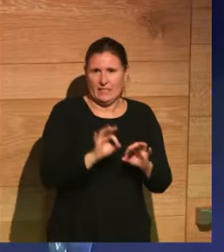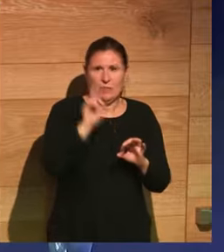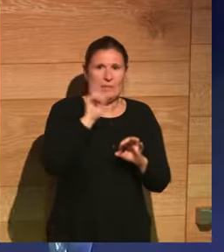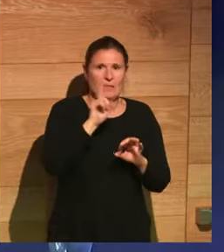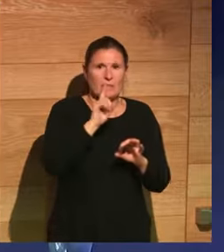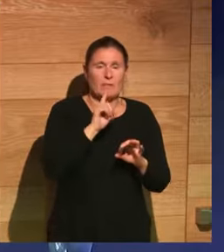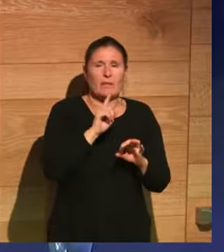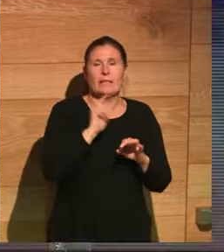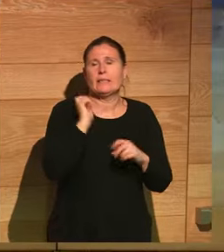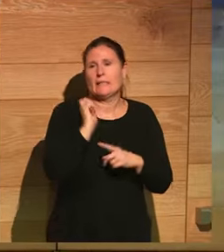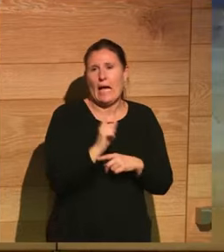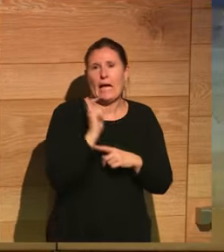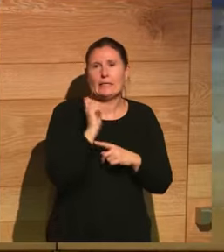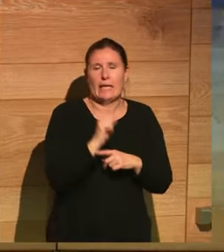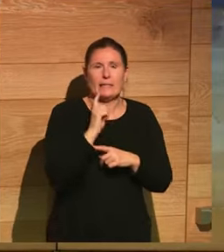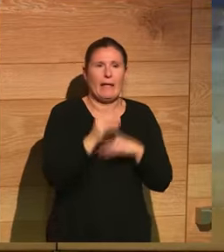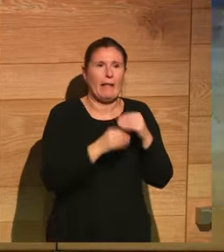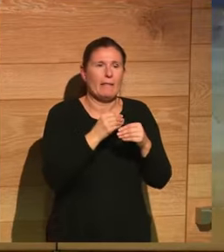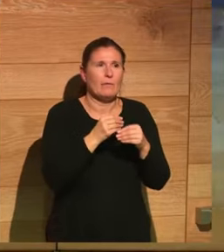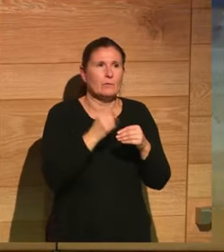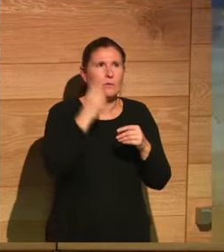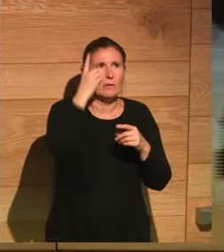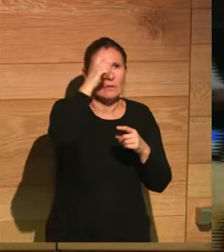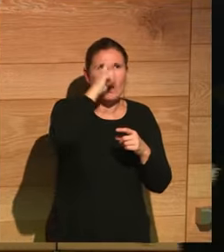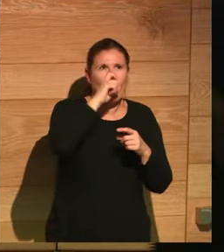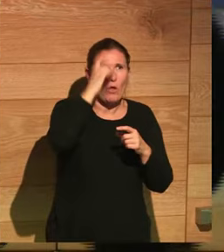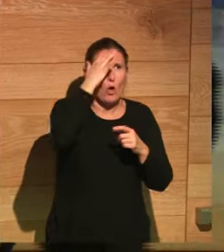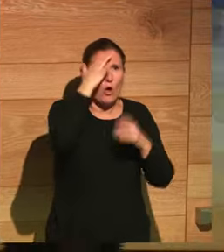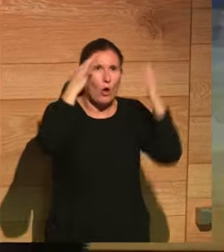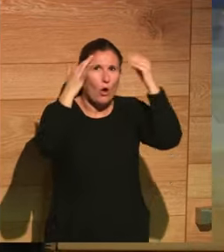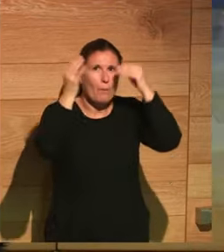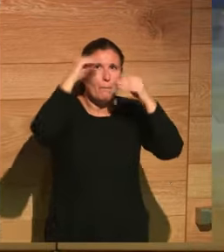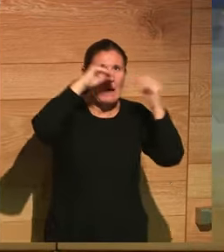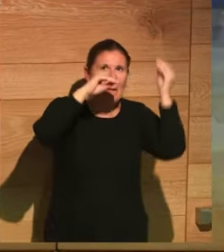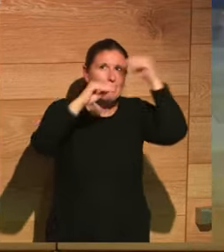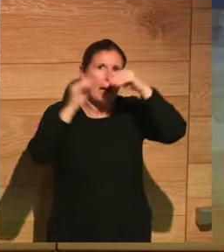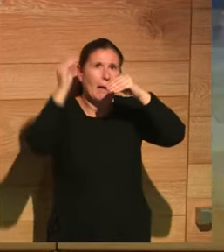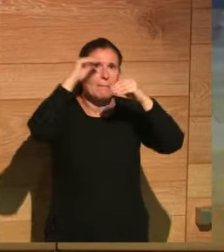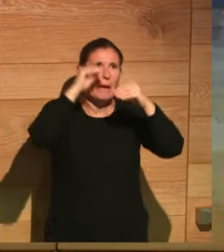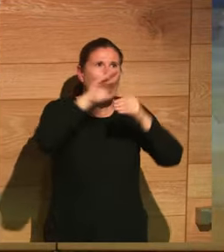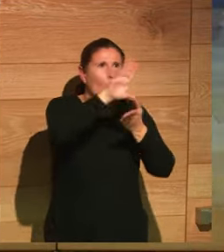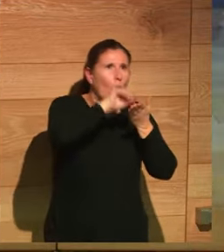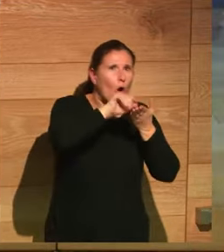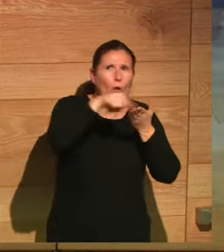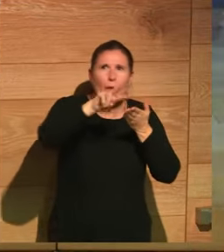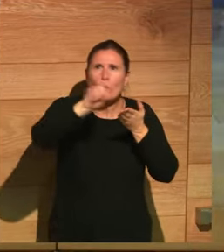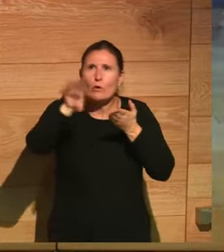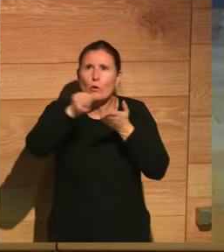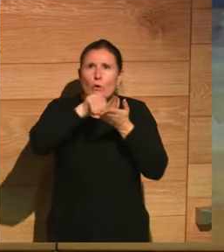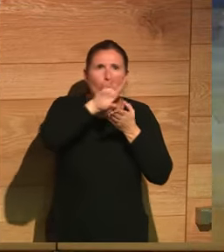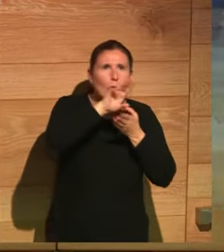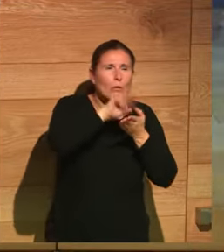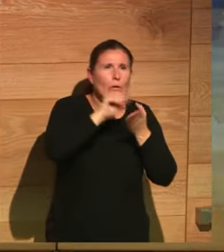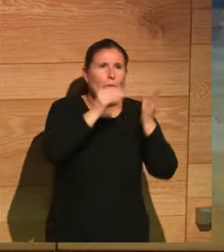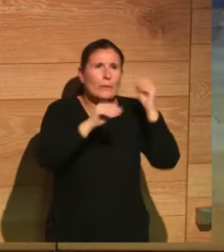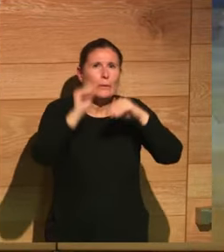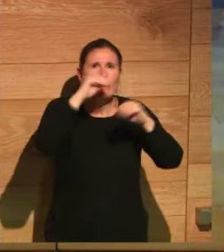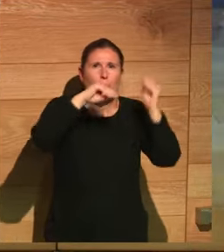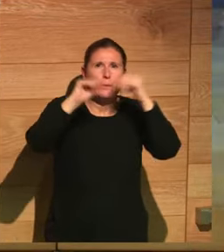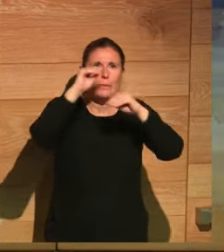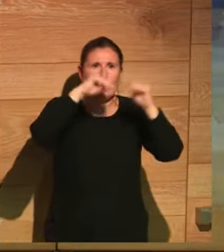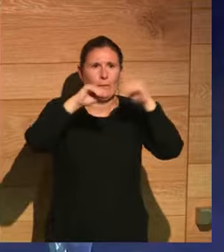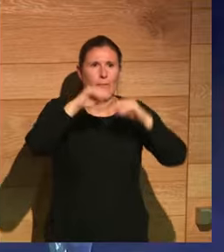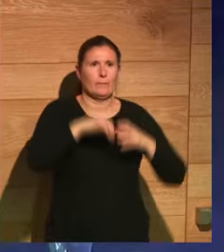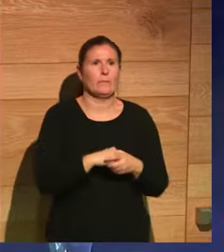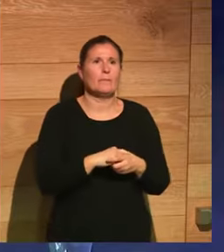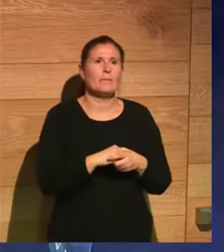estamos todo el rato haciendo un corta pega de nuestros recuerdos. Porque hay muchas pruebas y muchos experimentos. Un cuento maravilloso de Ted Chan